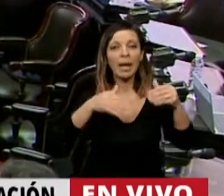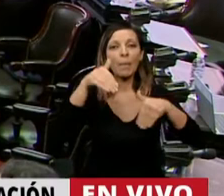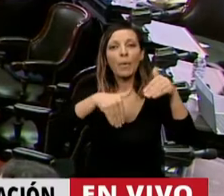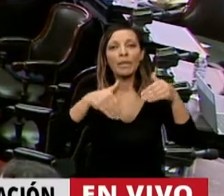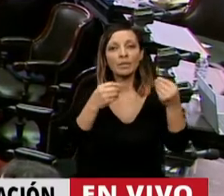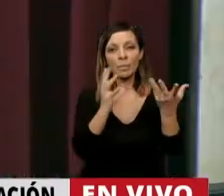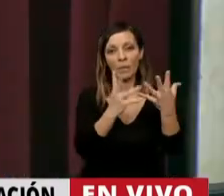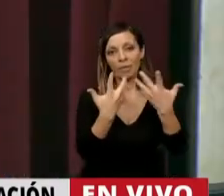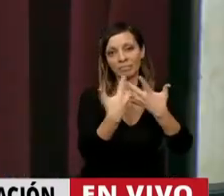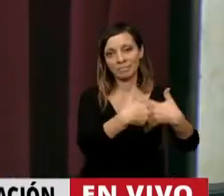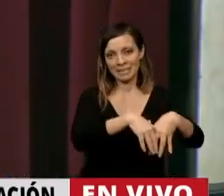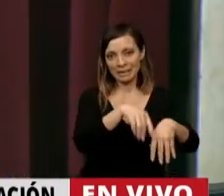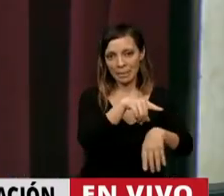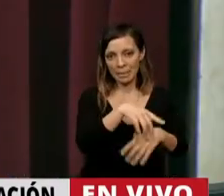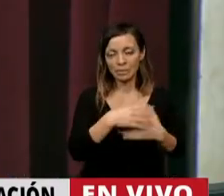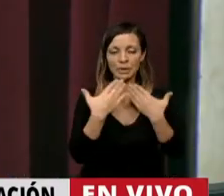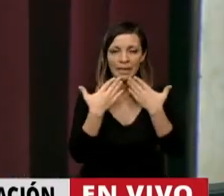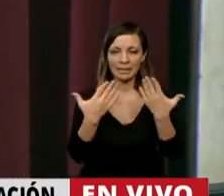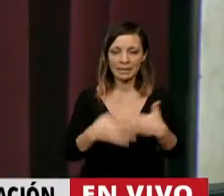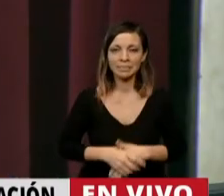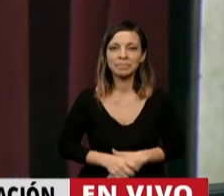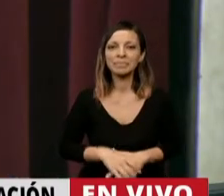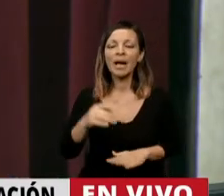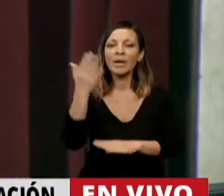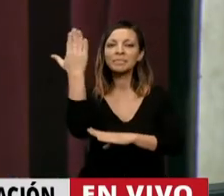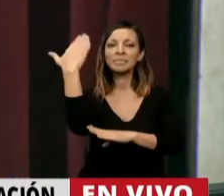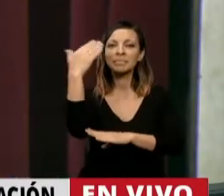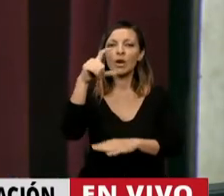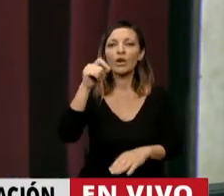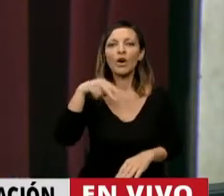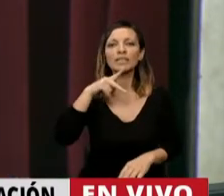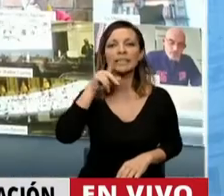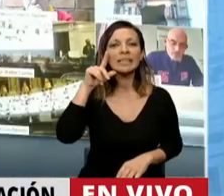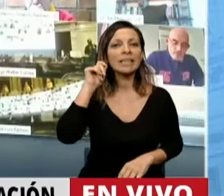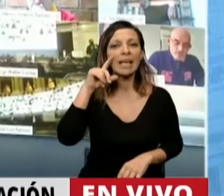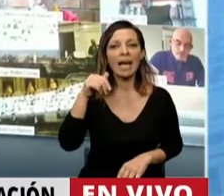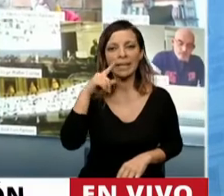digamos, con el sistema. Muchas gracias. Tiene la palabra el diputado Luis Contigiani.